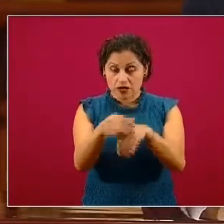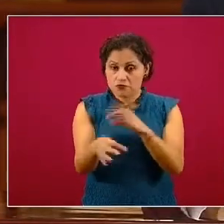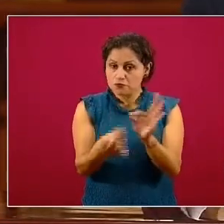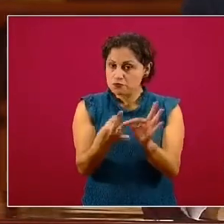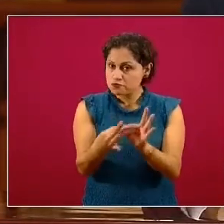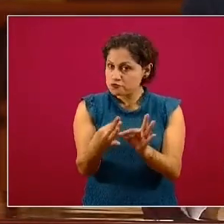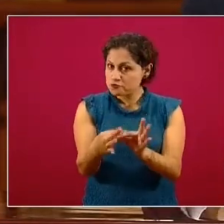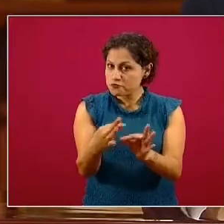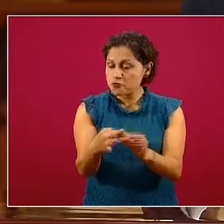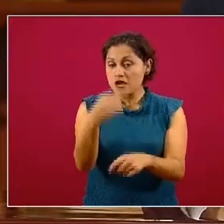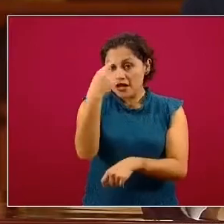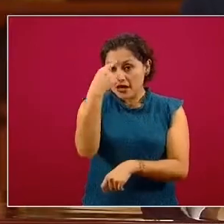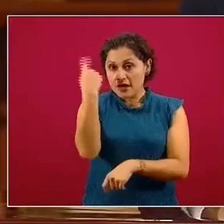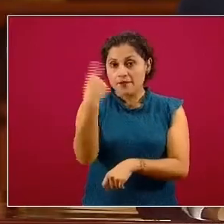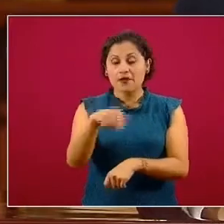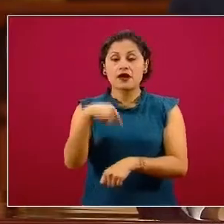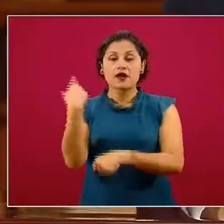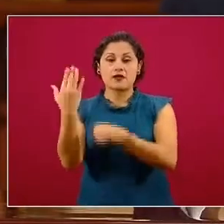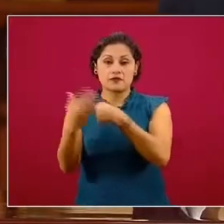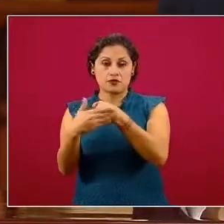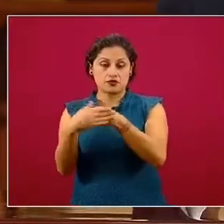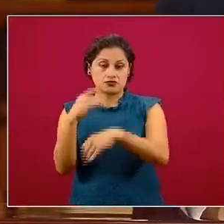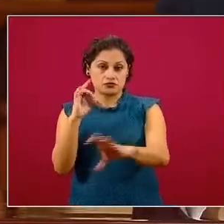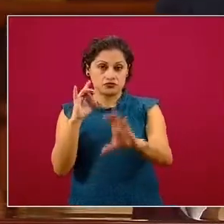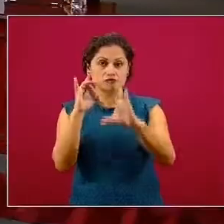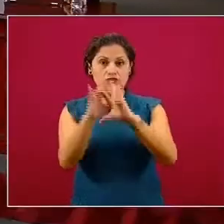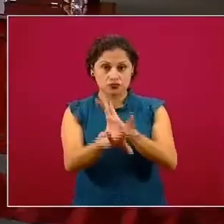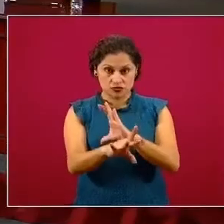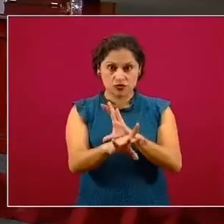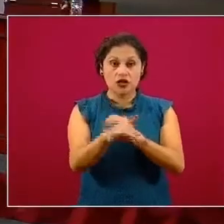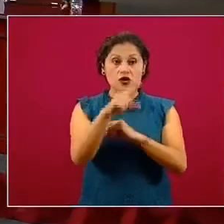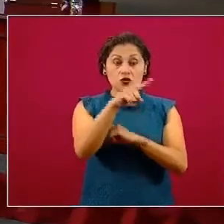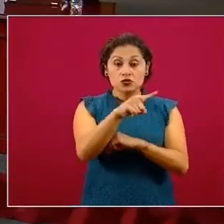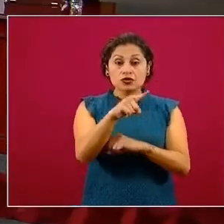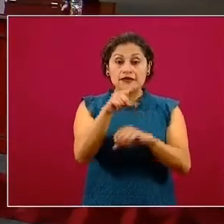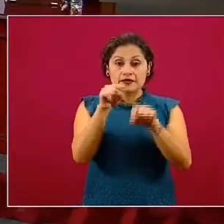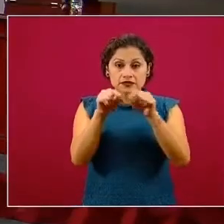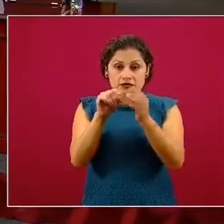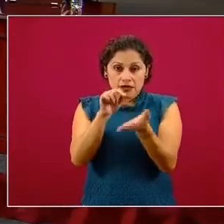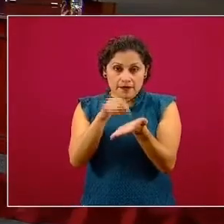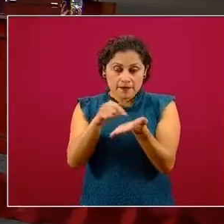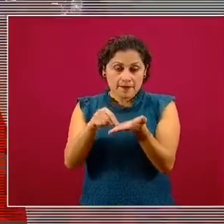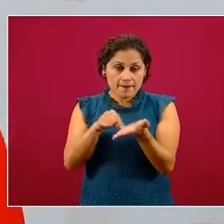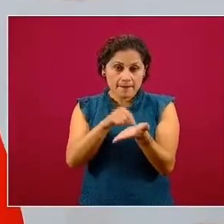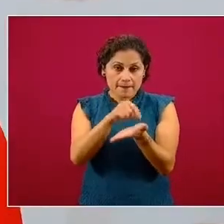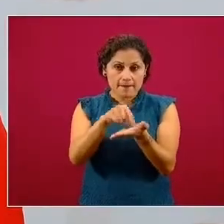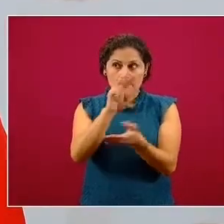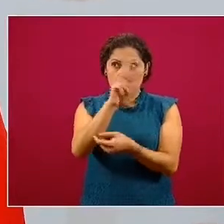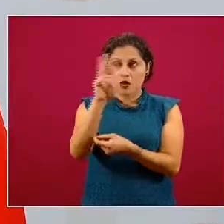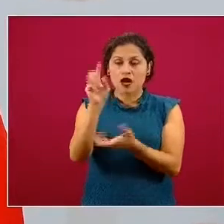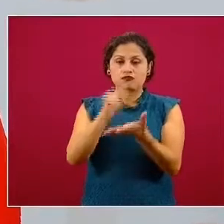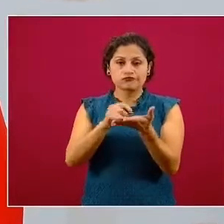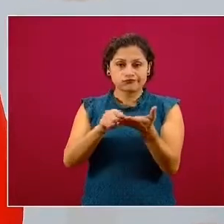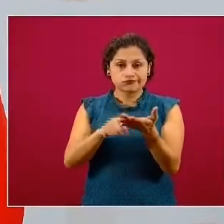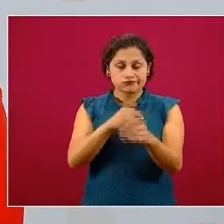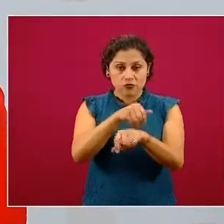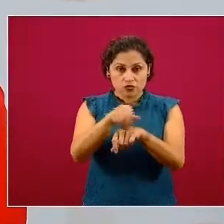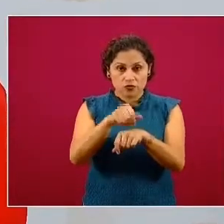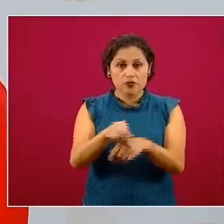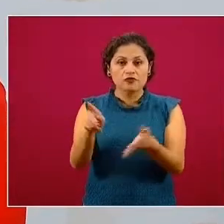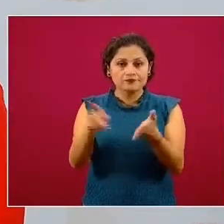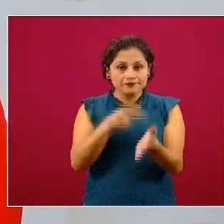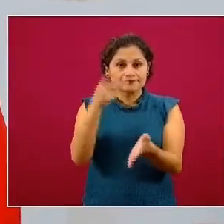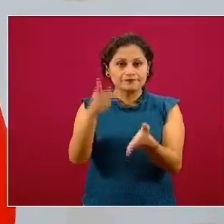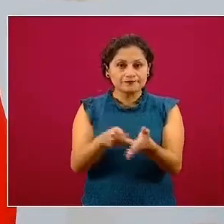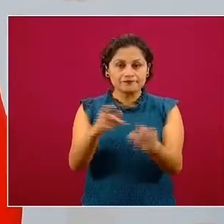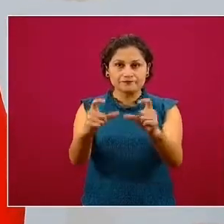Y cuando digiten los números que componen su clave, lo chequen una, dos, tres, cuatro veces. Como